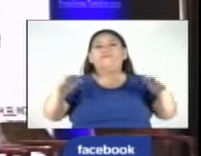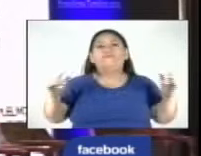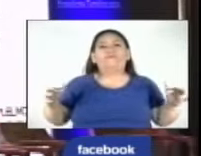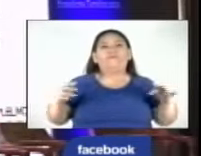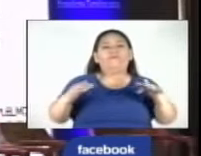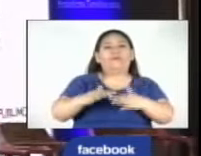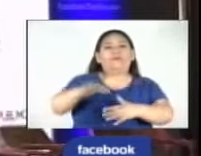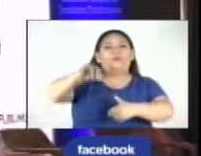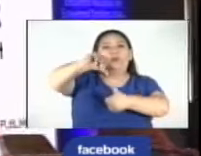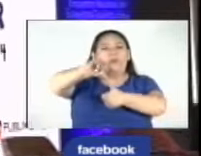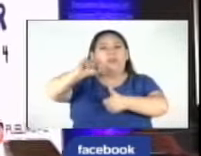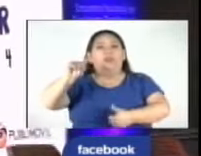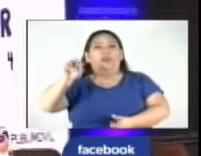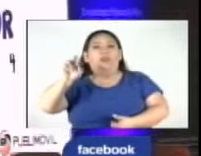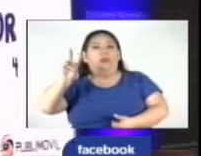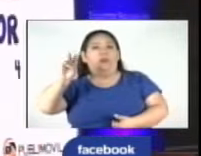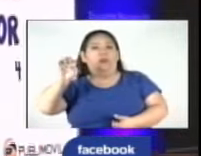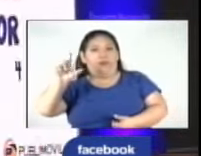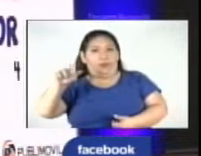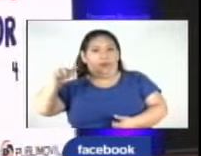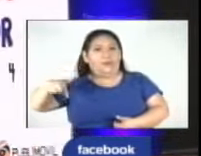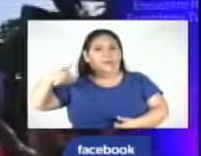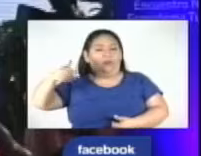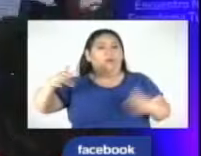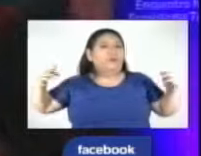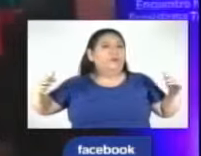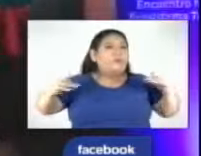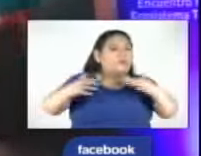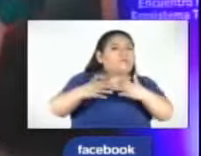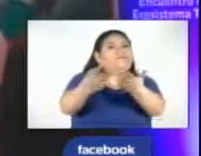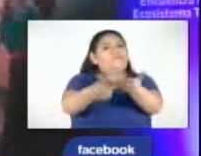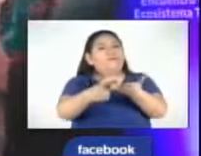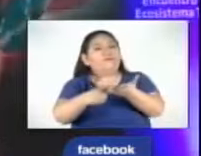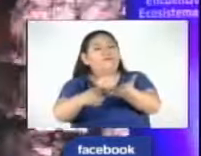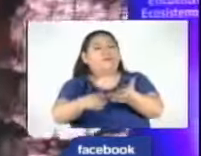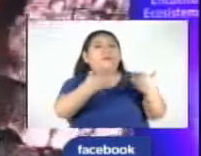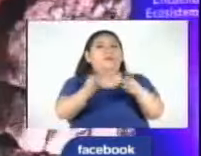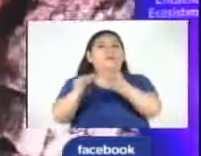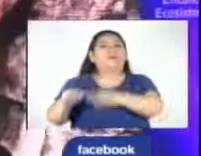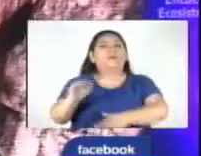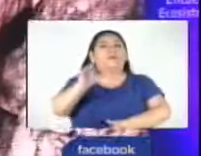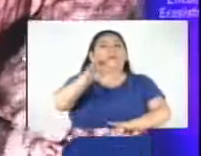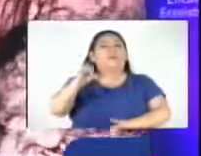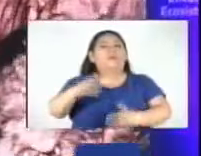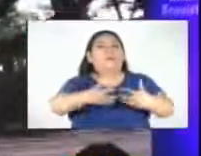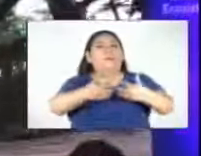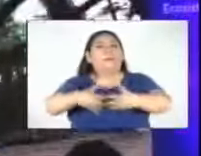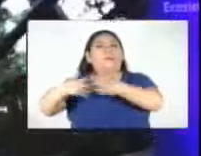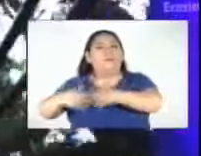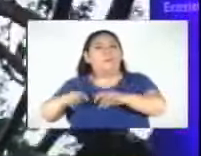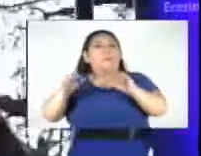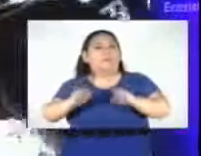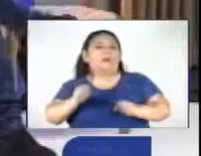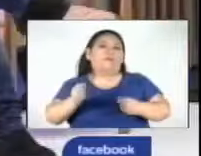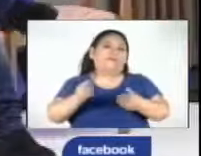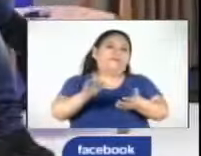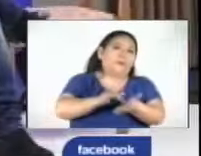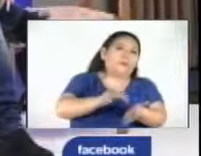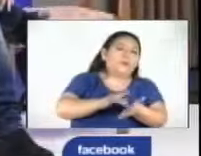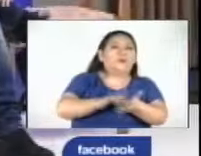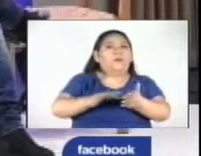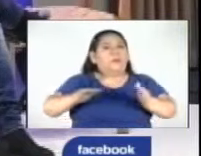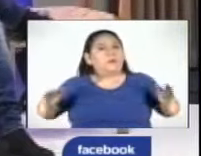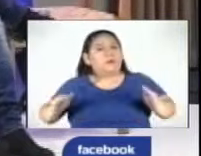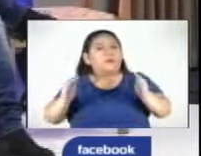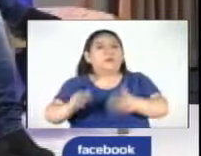Feria Centroamérica Travel Market 2024, que reunirá a más de 300 entidades del rubro para potenciar al Istmo Centroamericano junto